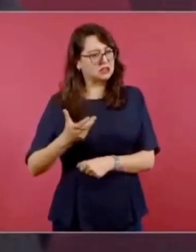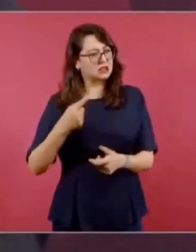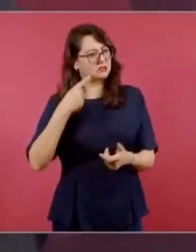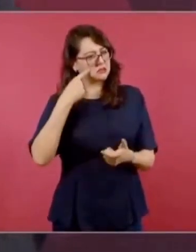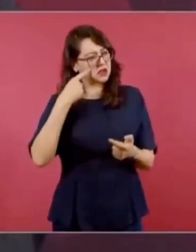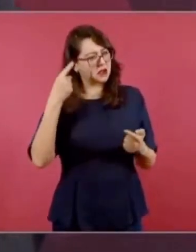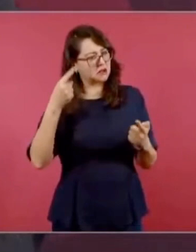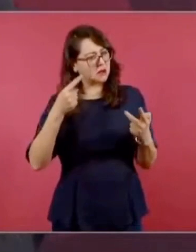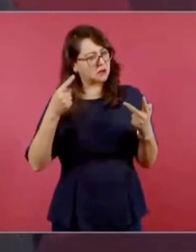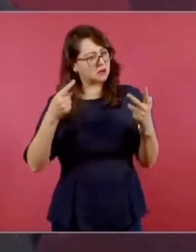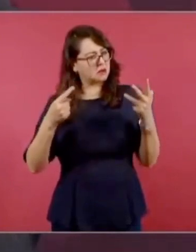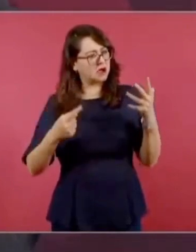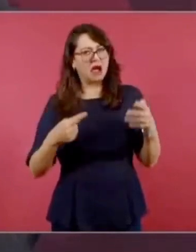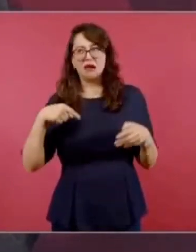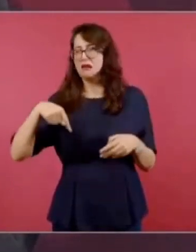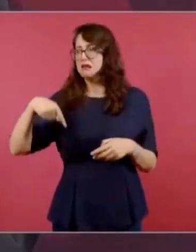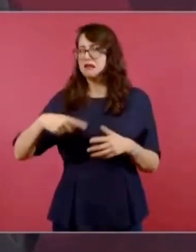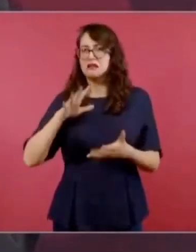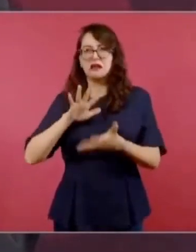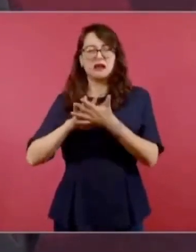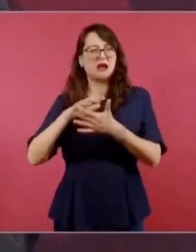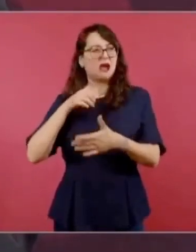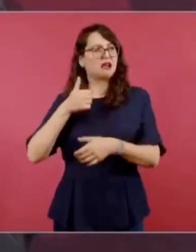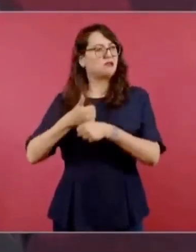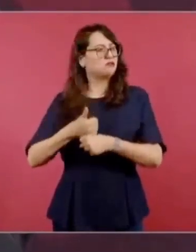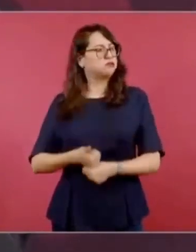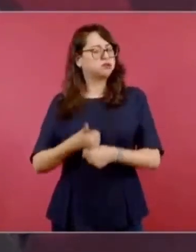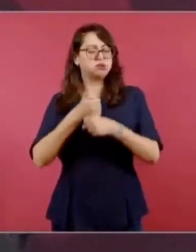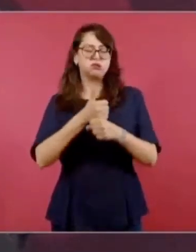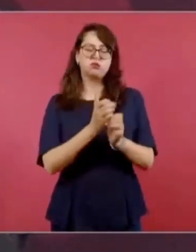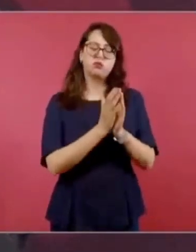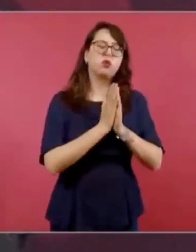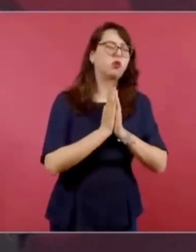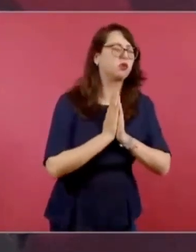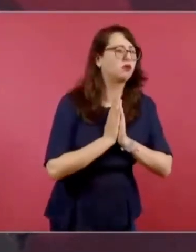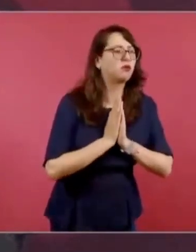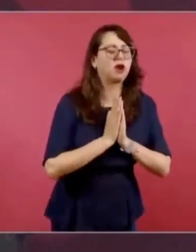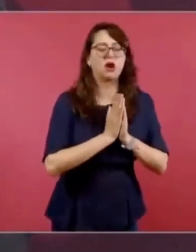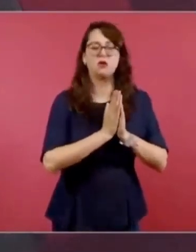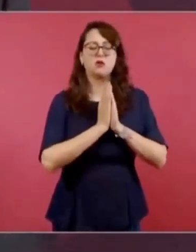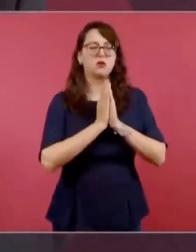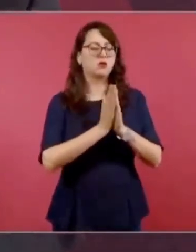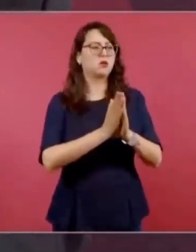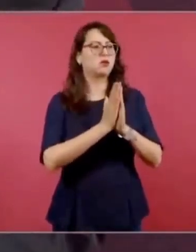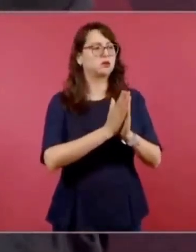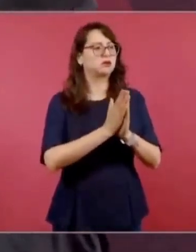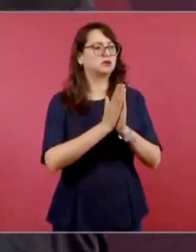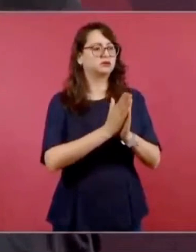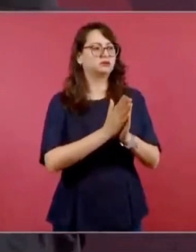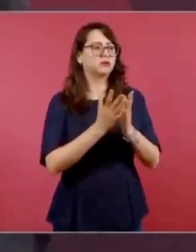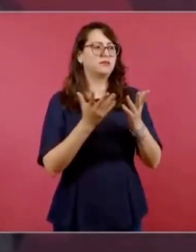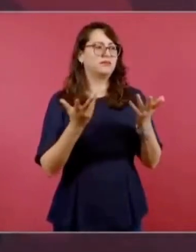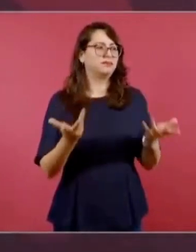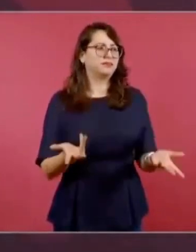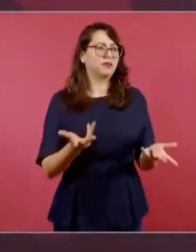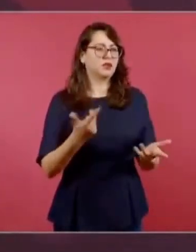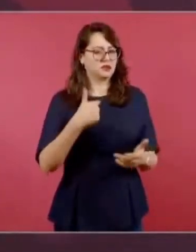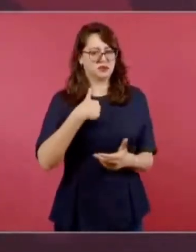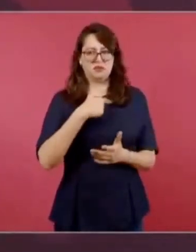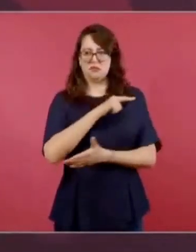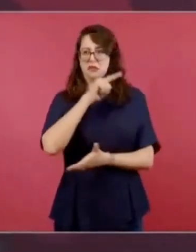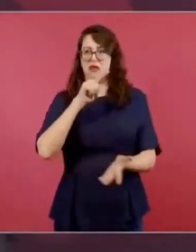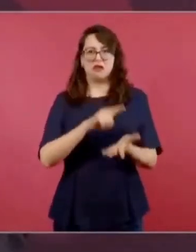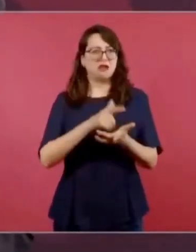su estancia en la prisión rogándole que, pues ningún delito había